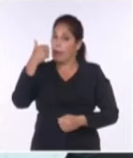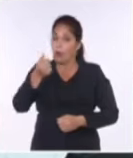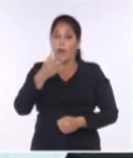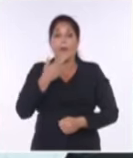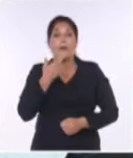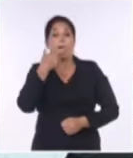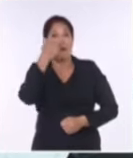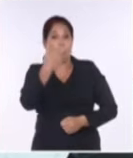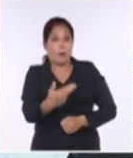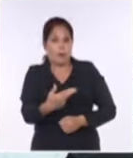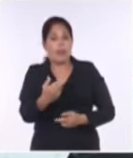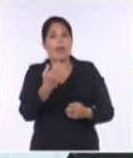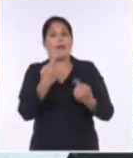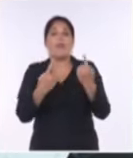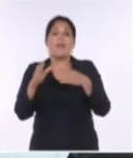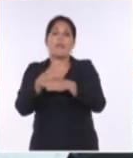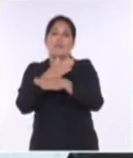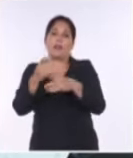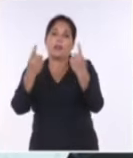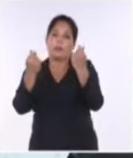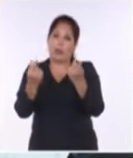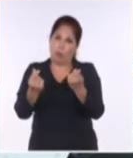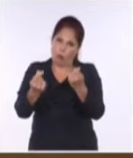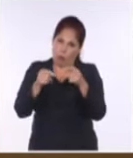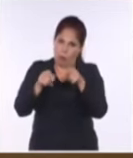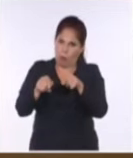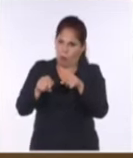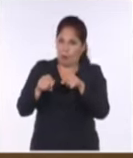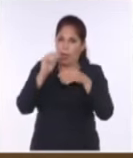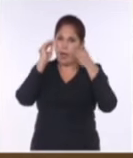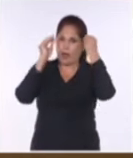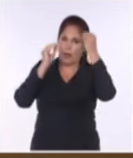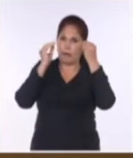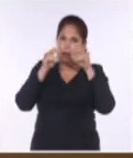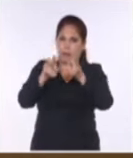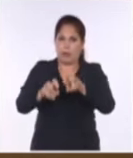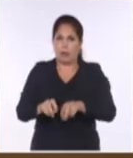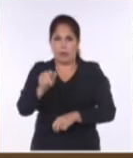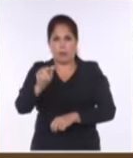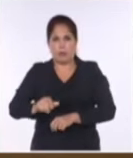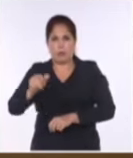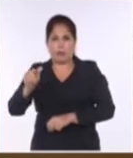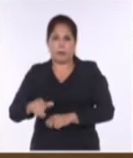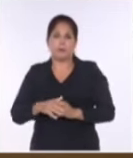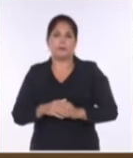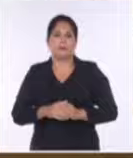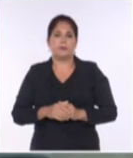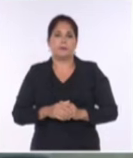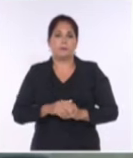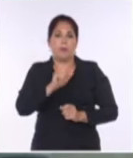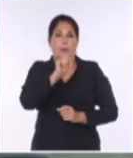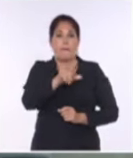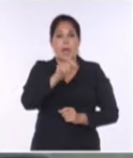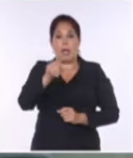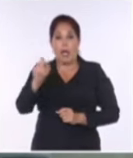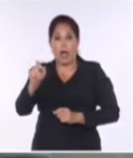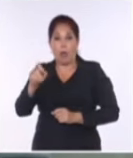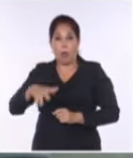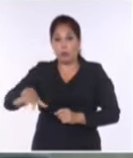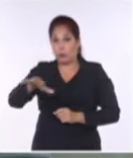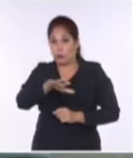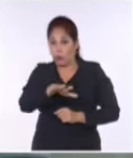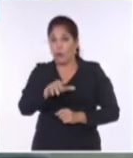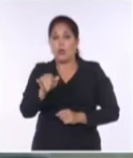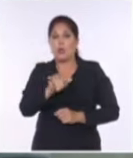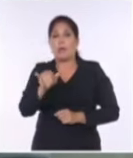a varios de los empeños de la economía cubana, reflexionaron los parlamentarios. Los mercados mayoristas para